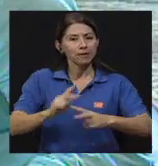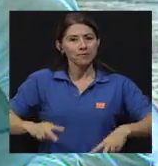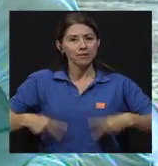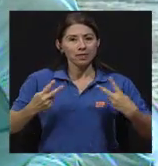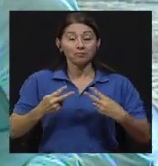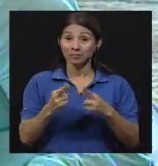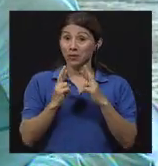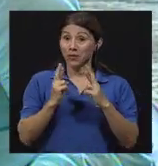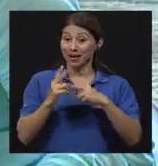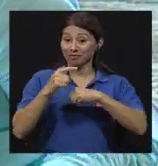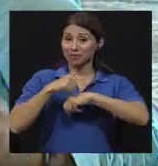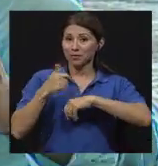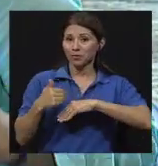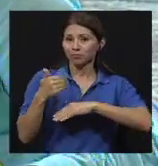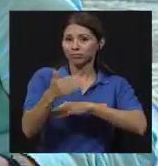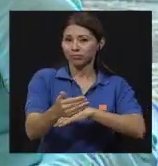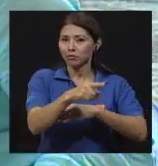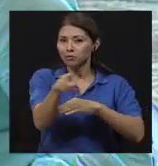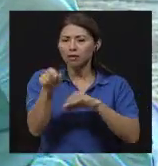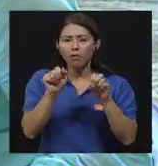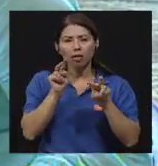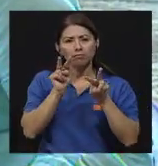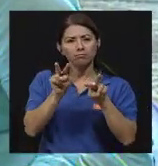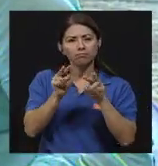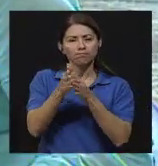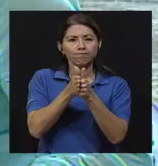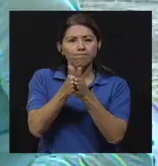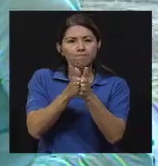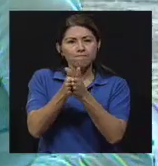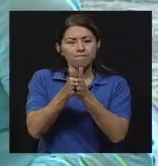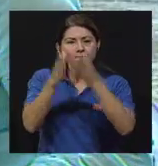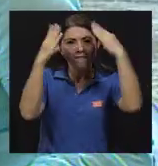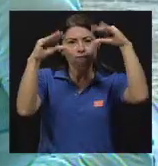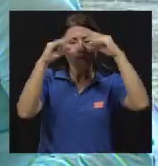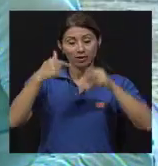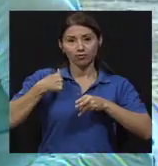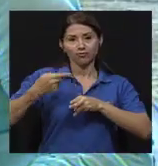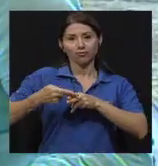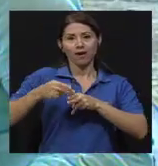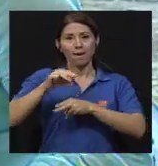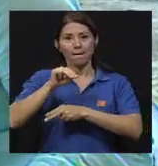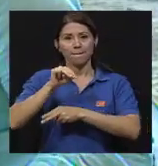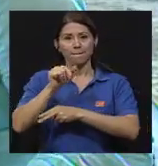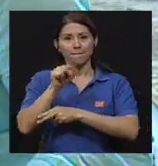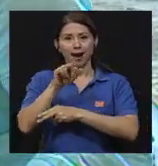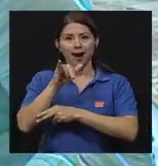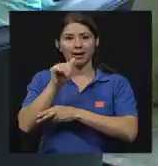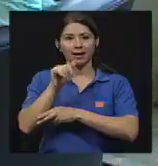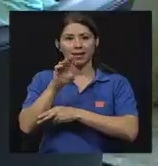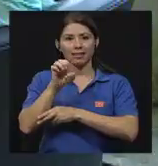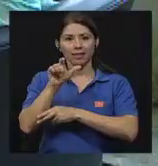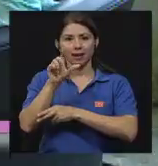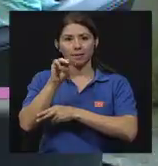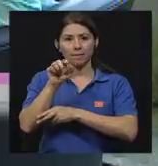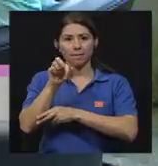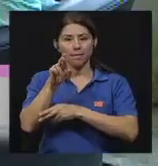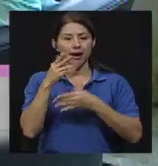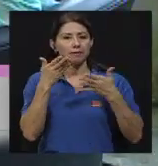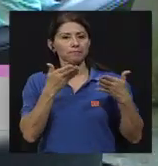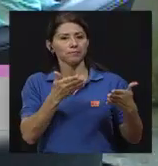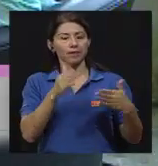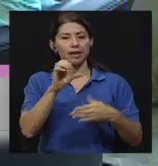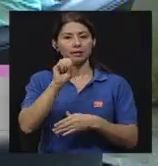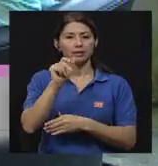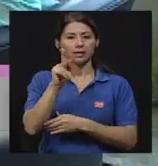estos 30 minutos usted pueda sacarle bastante provecho a esta información. Soy María del Maris Aguirre Sedeña y conmigo se encuentra... Saúl